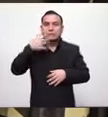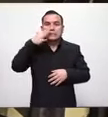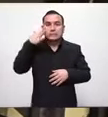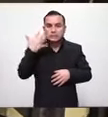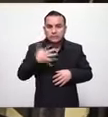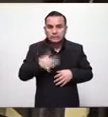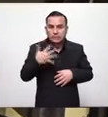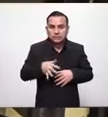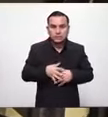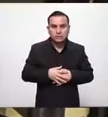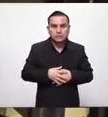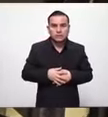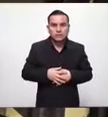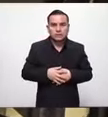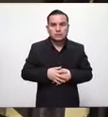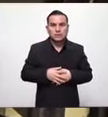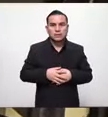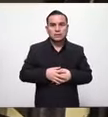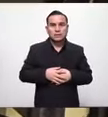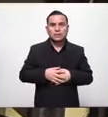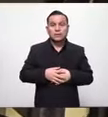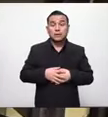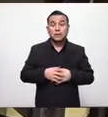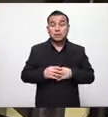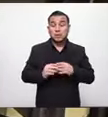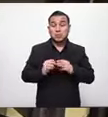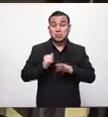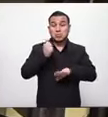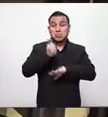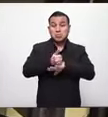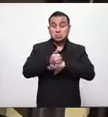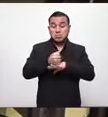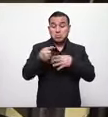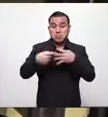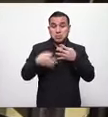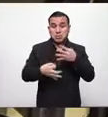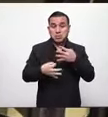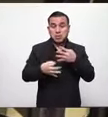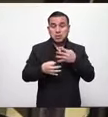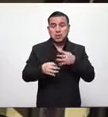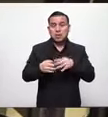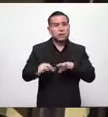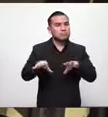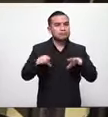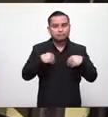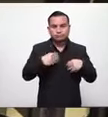aprueban ley muerta la beta